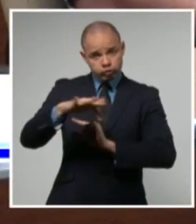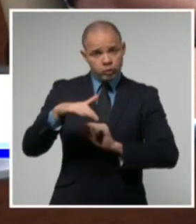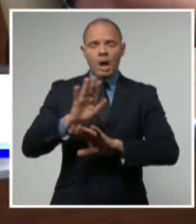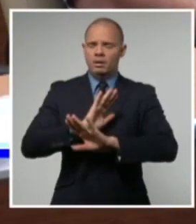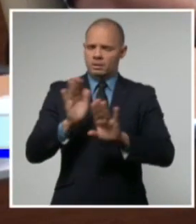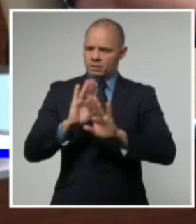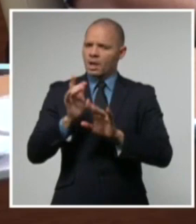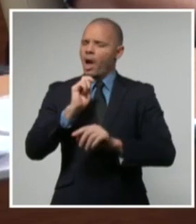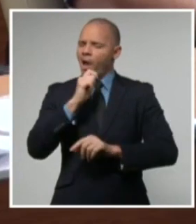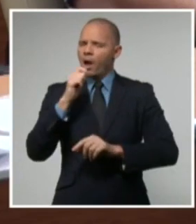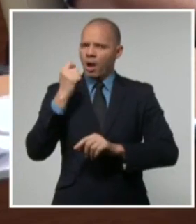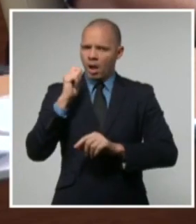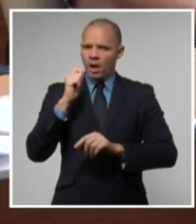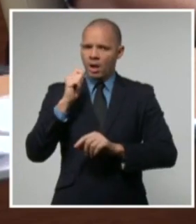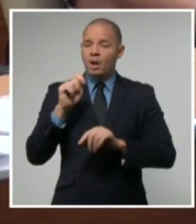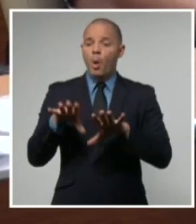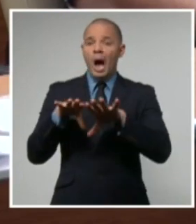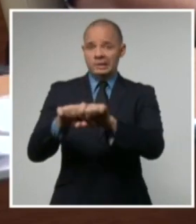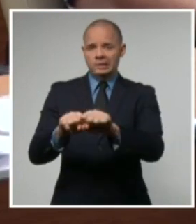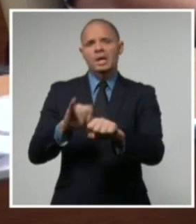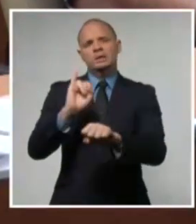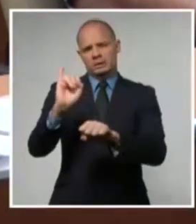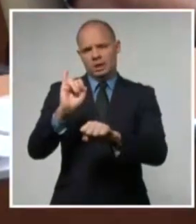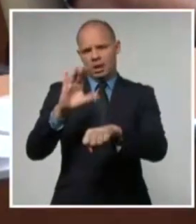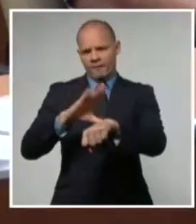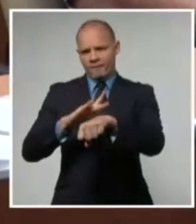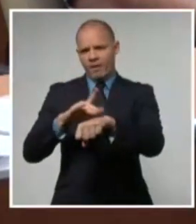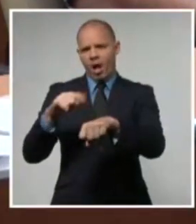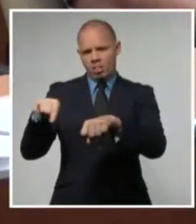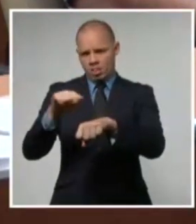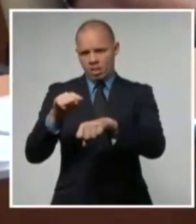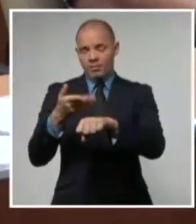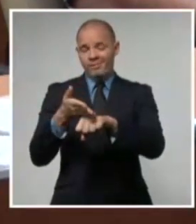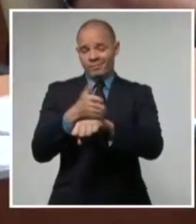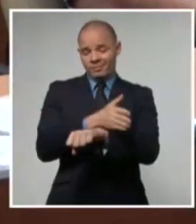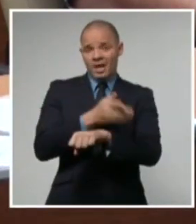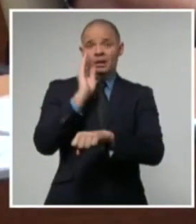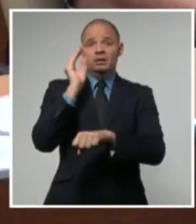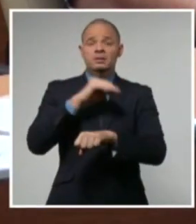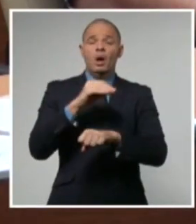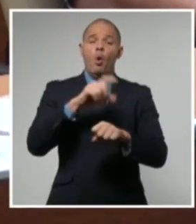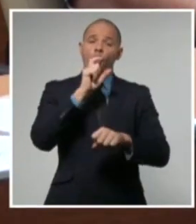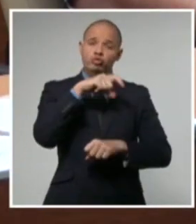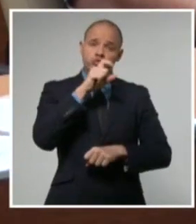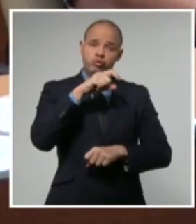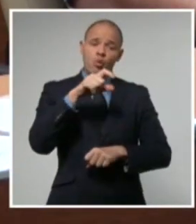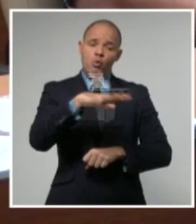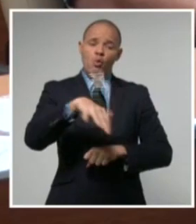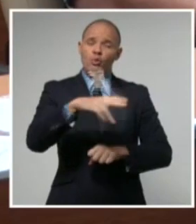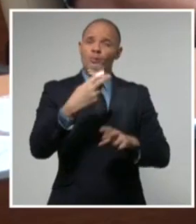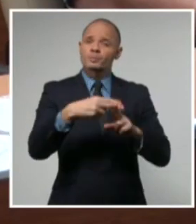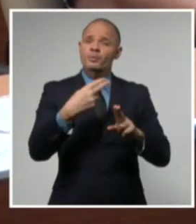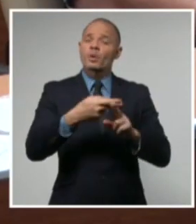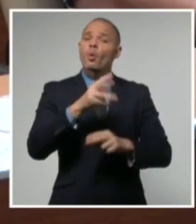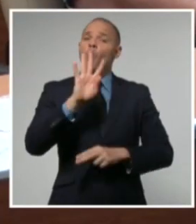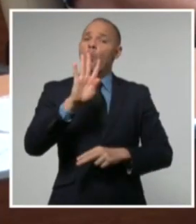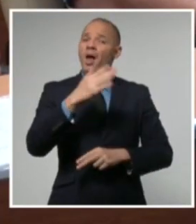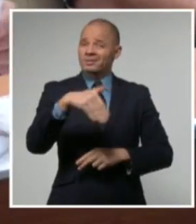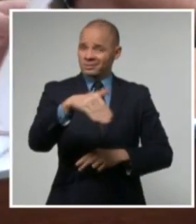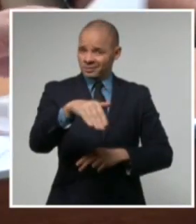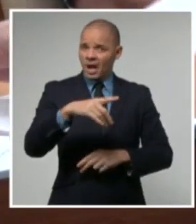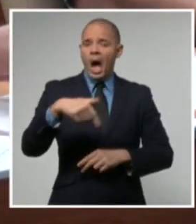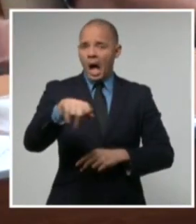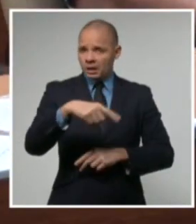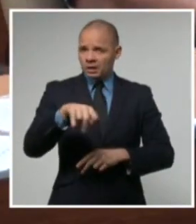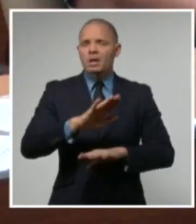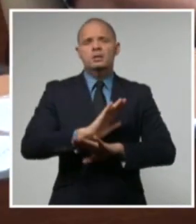positivos, y la comunidad de Cuatro Caminos del municipio de Cotorro, de La Habana, que estudió 1.296, el universo previsto con 12